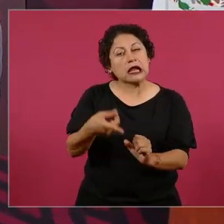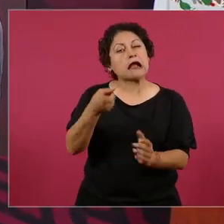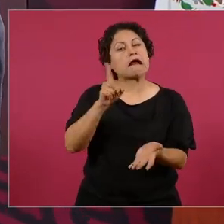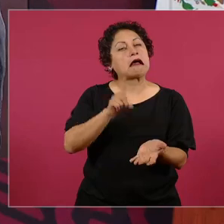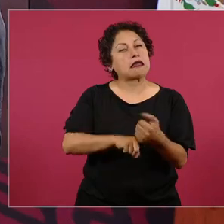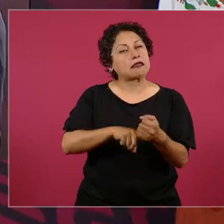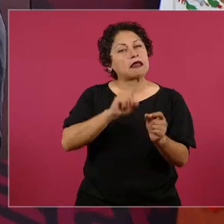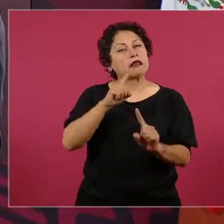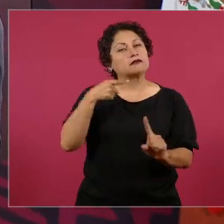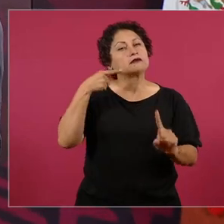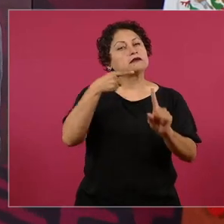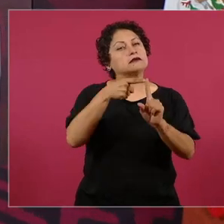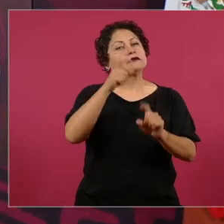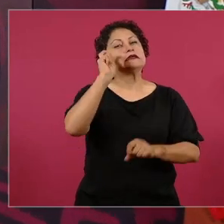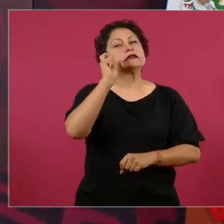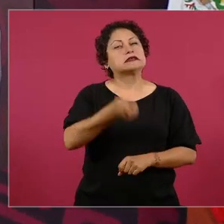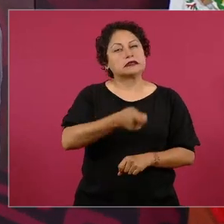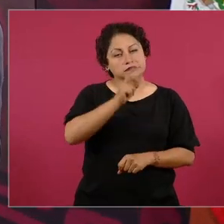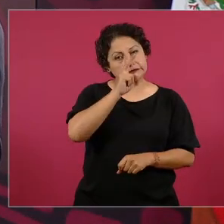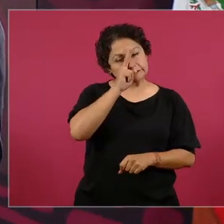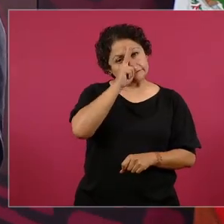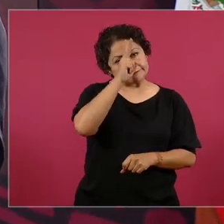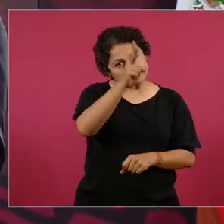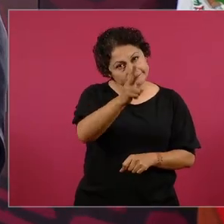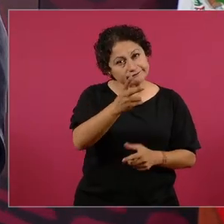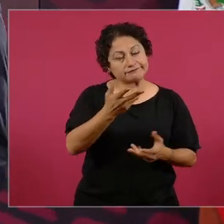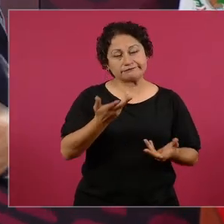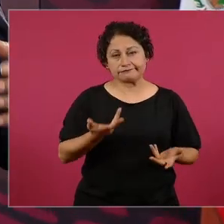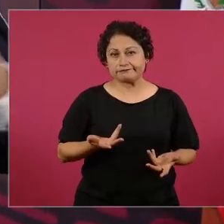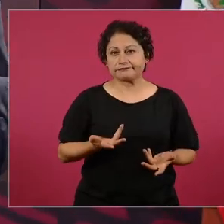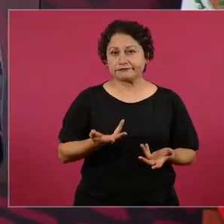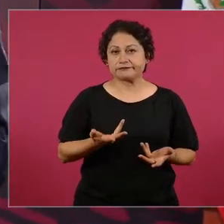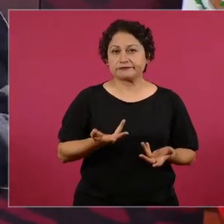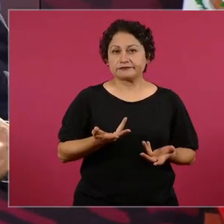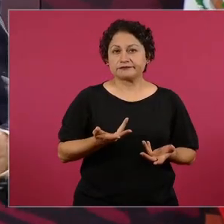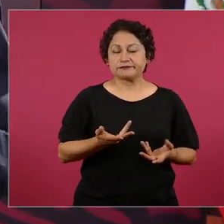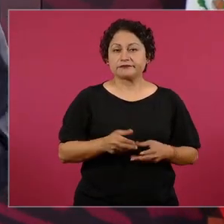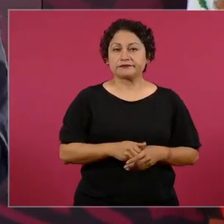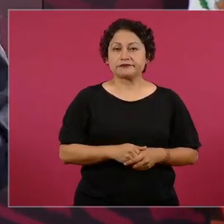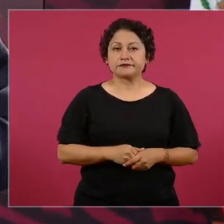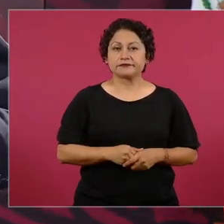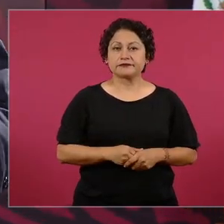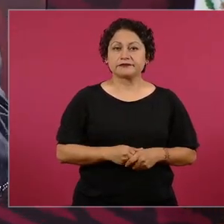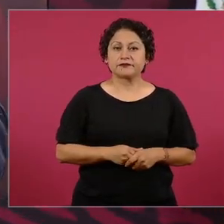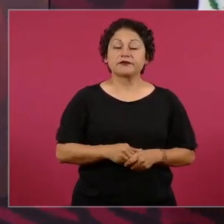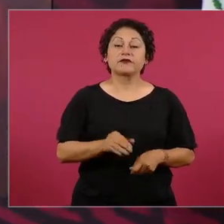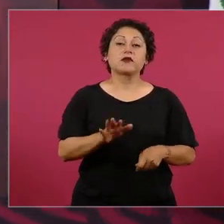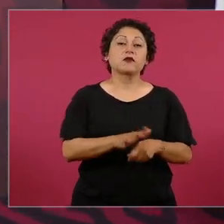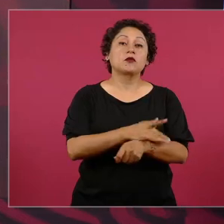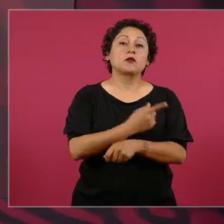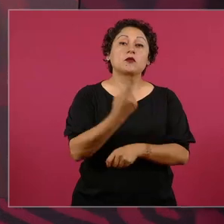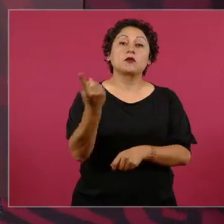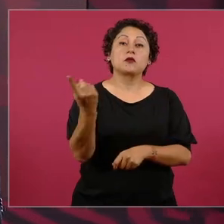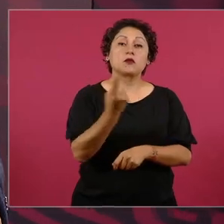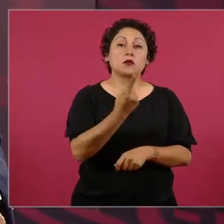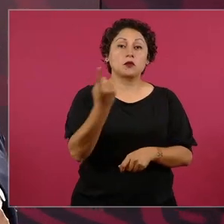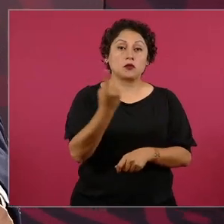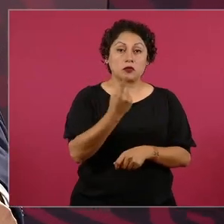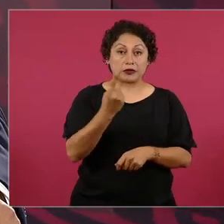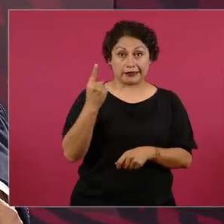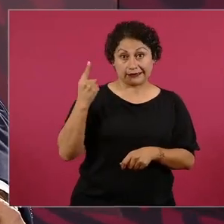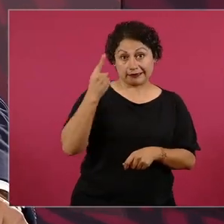Era una venganza porque sus adversarios en Chihuahua,